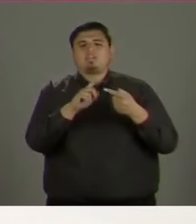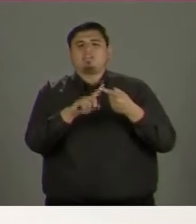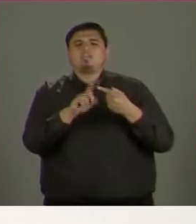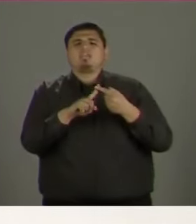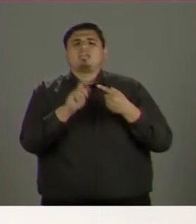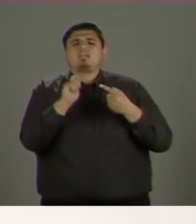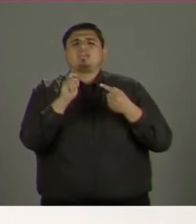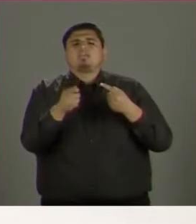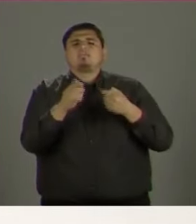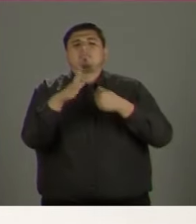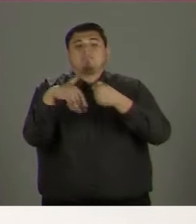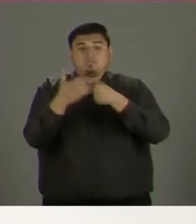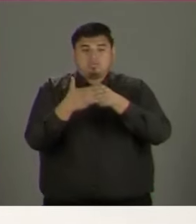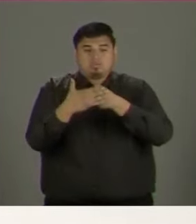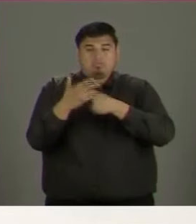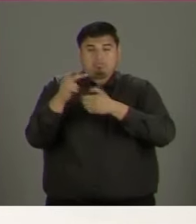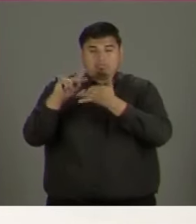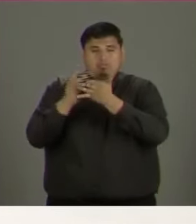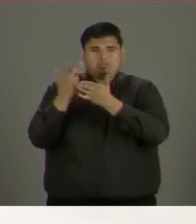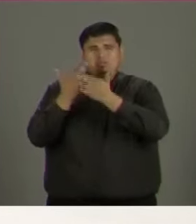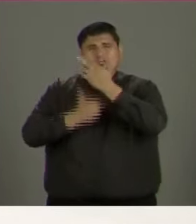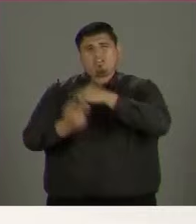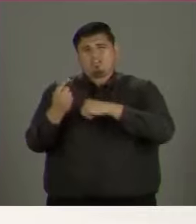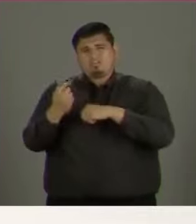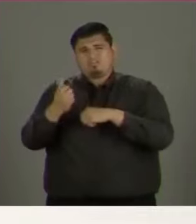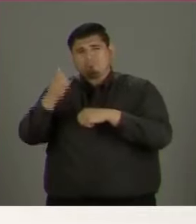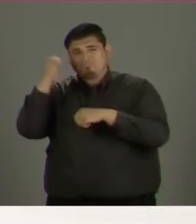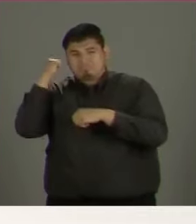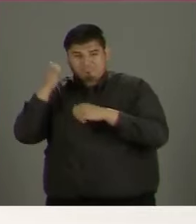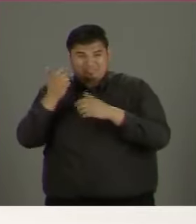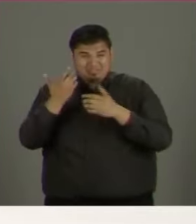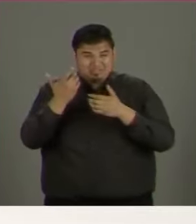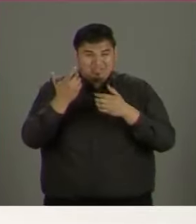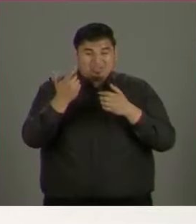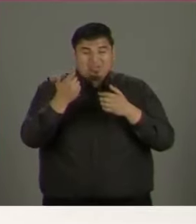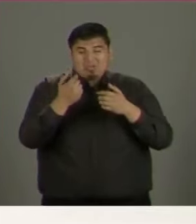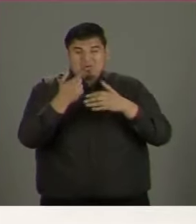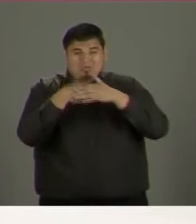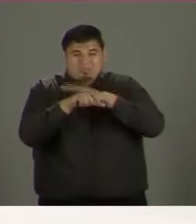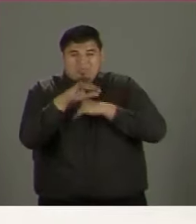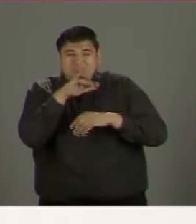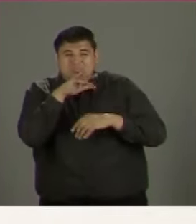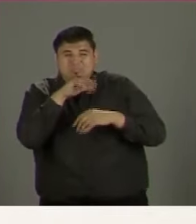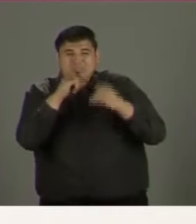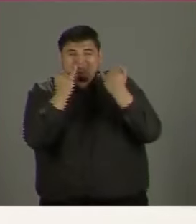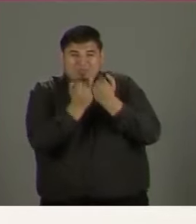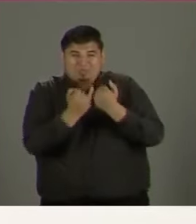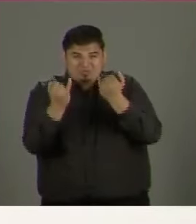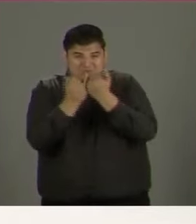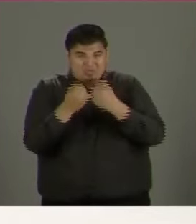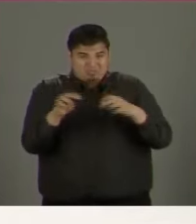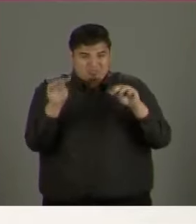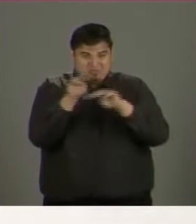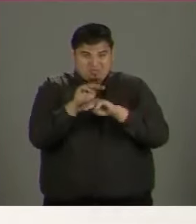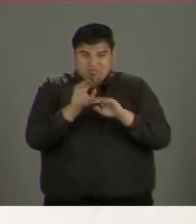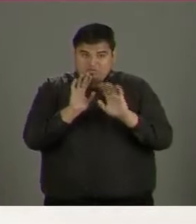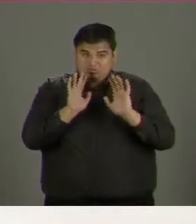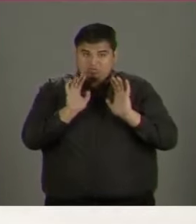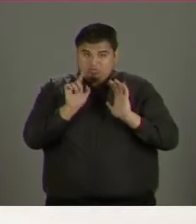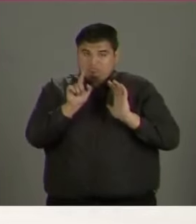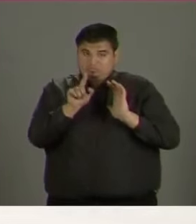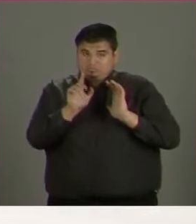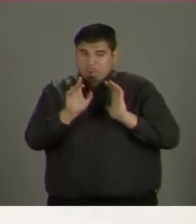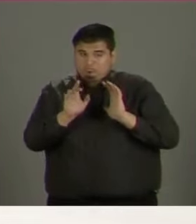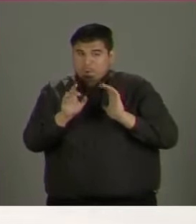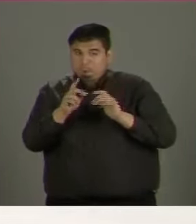la mediocridad, la corrupción y el estancamiento que ofrece Morena. O un proyecto bien jalisciense, que